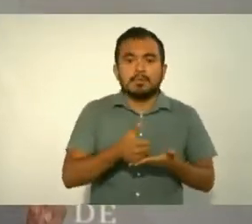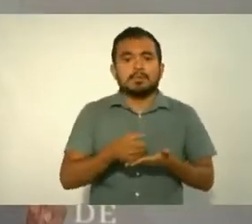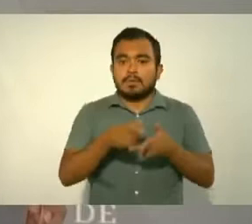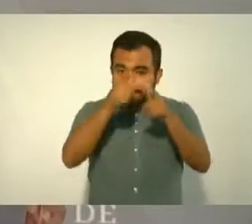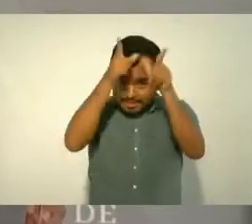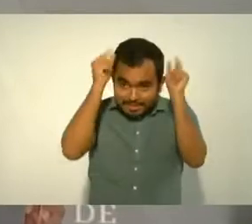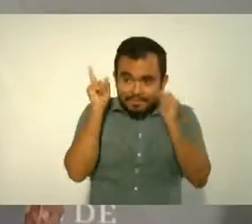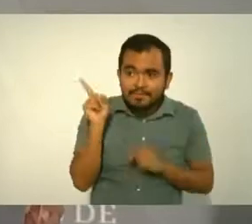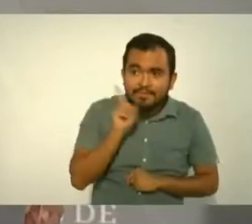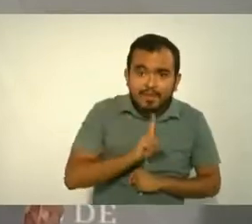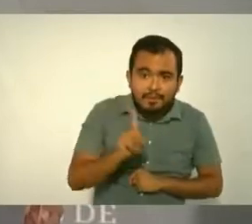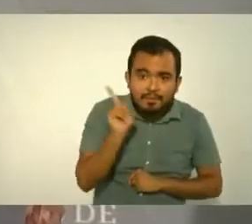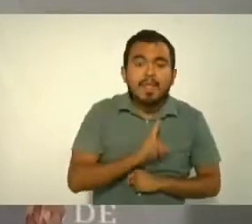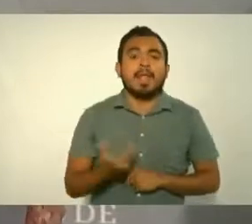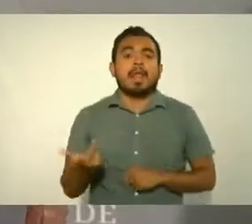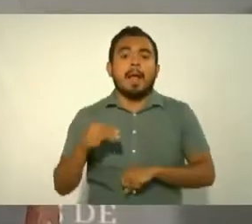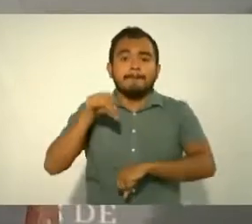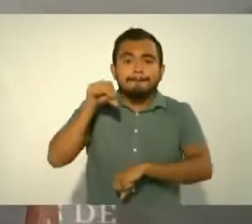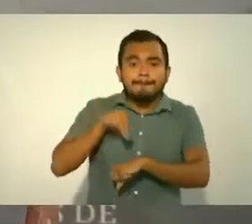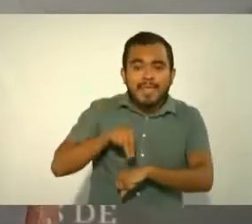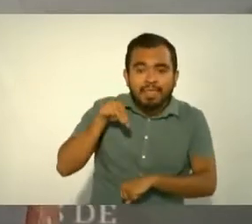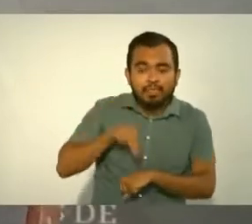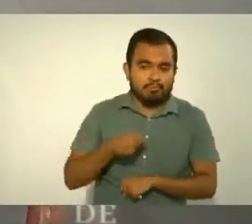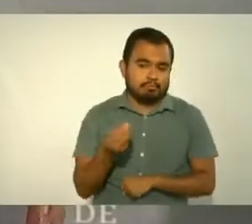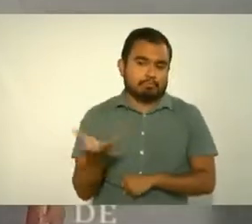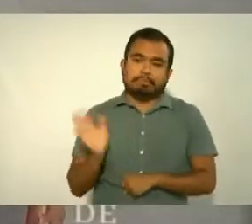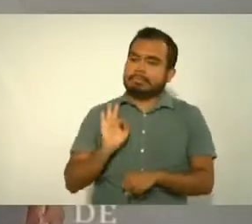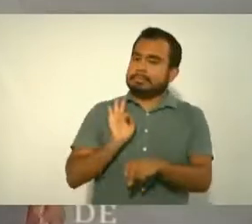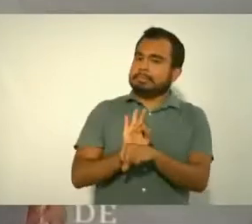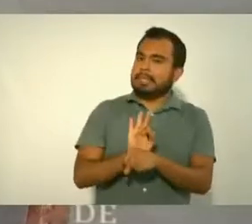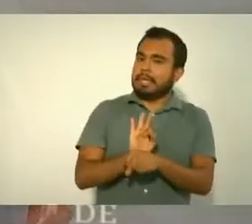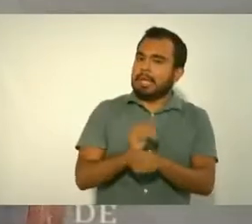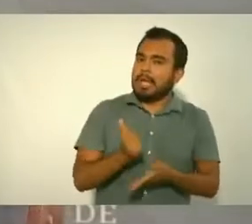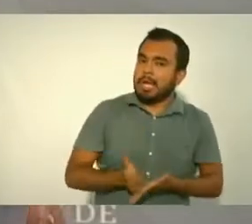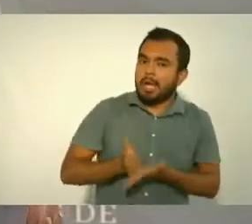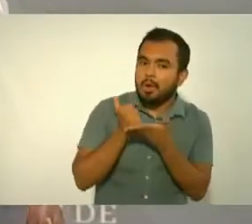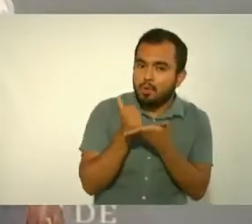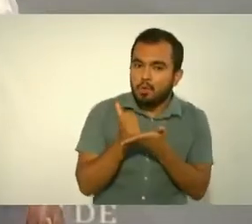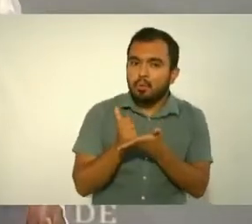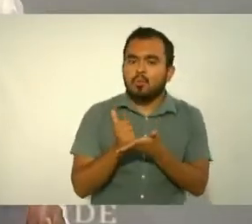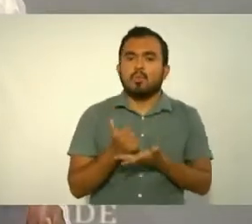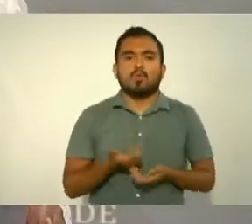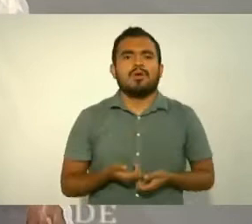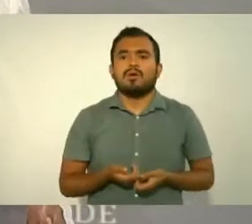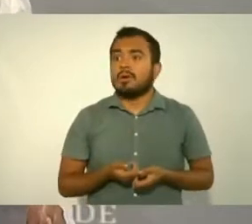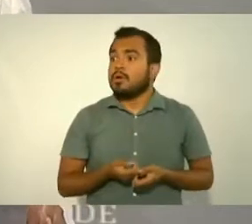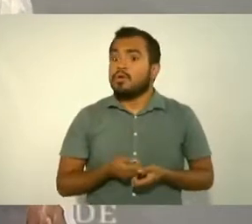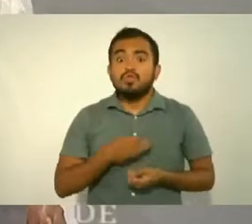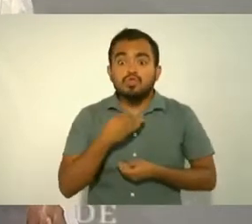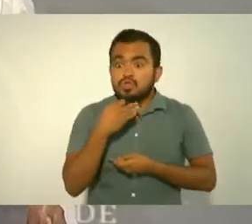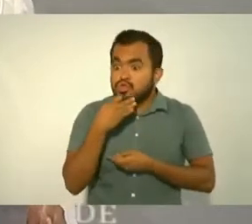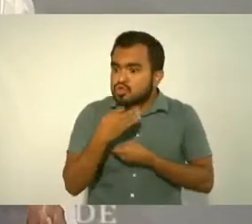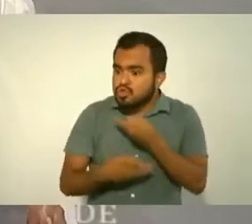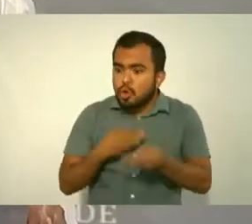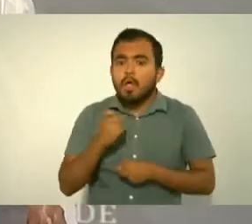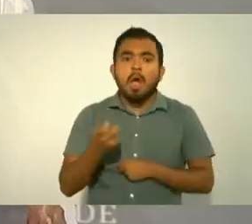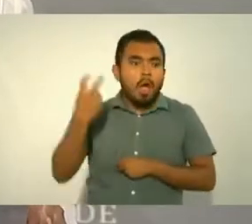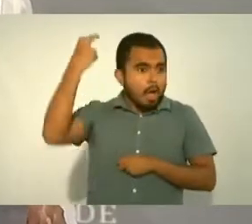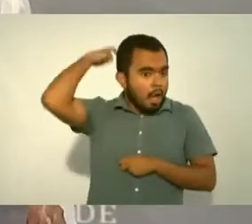médicos y a nadie le faltó una cama, un ventilador.